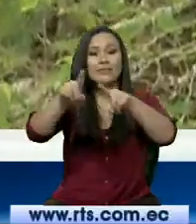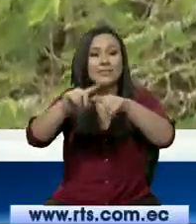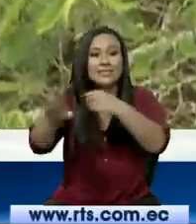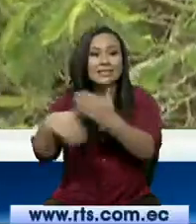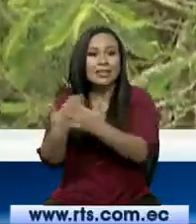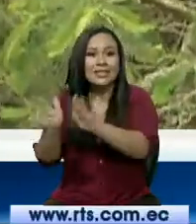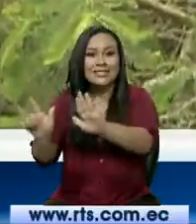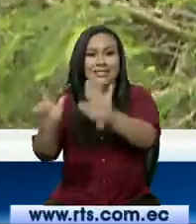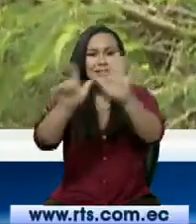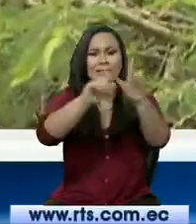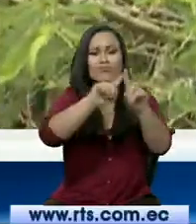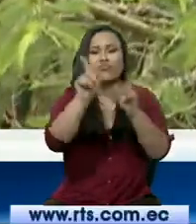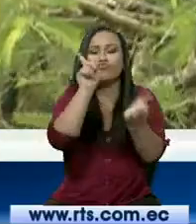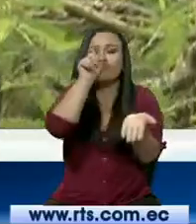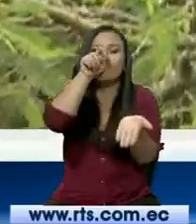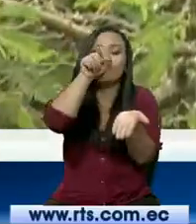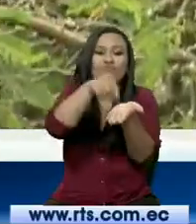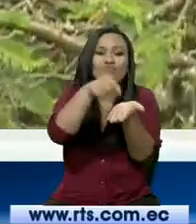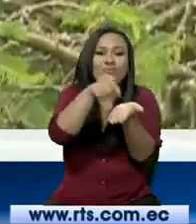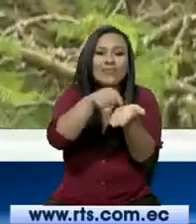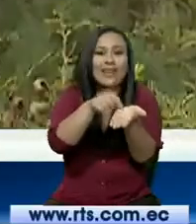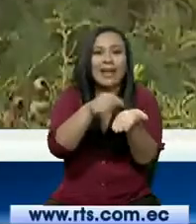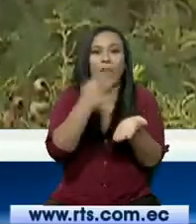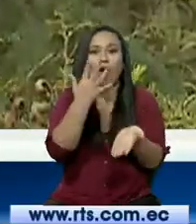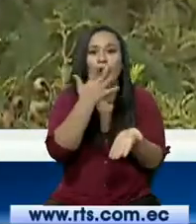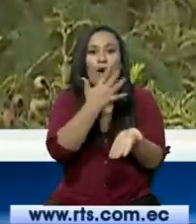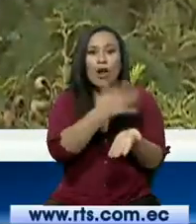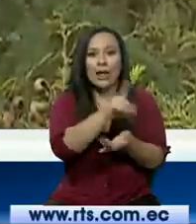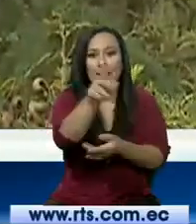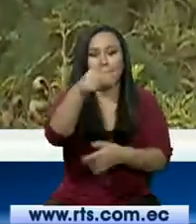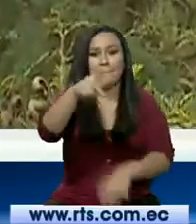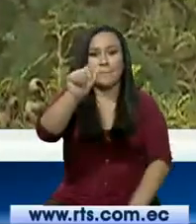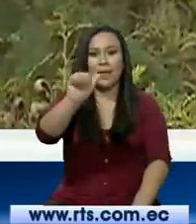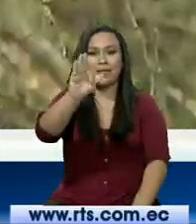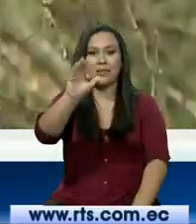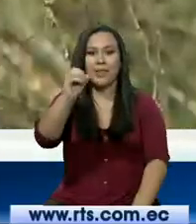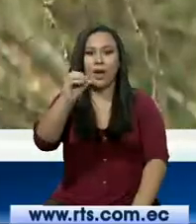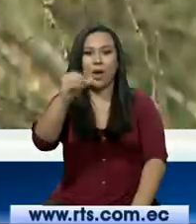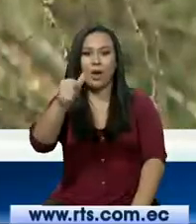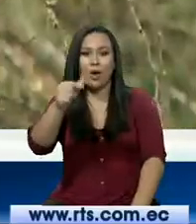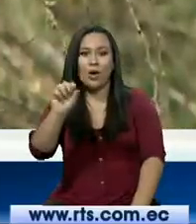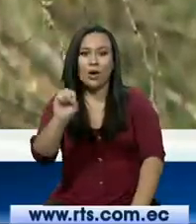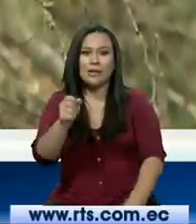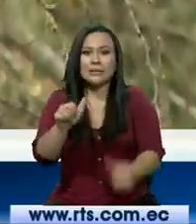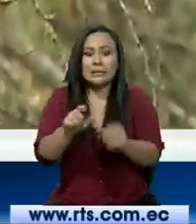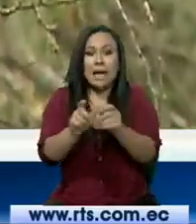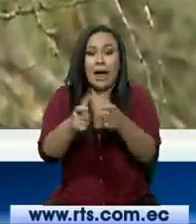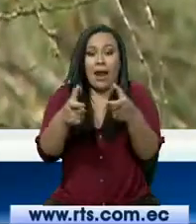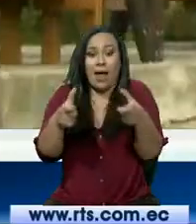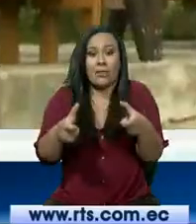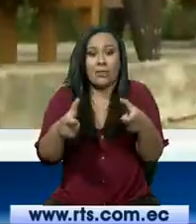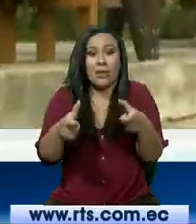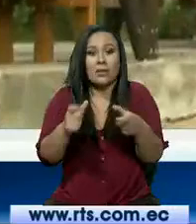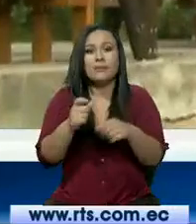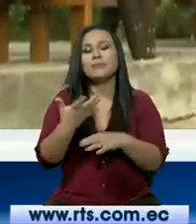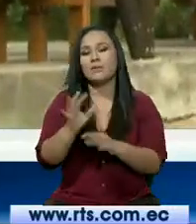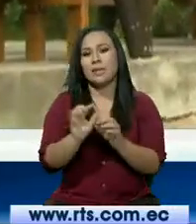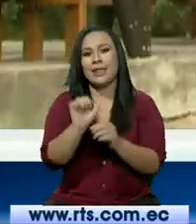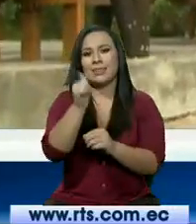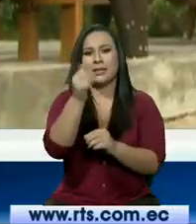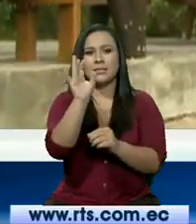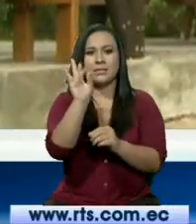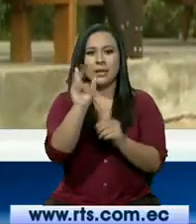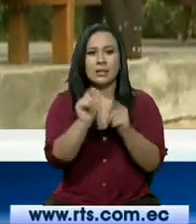de colibríes. Vive aquí el colibrí, el Patagona gigans, el colibrí más grande del mundo. Mide entre 17